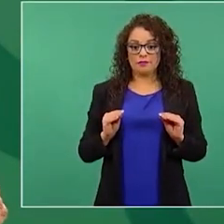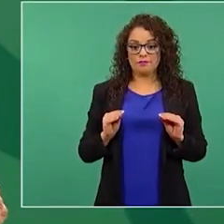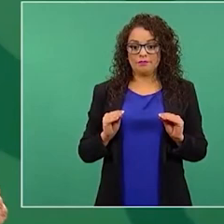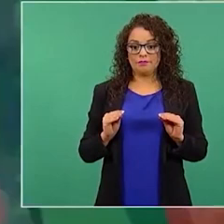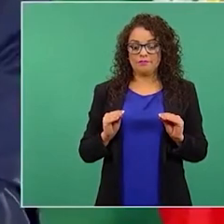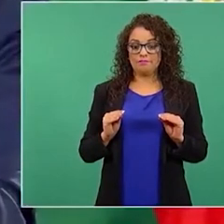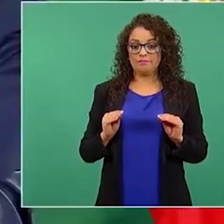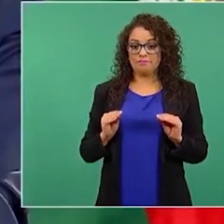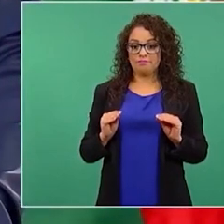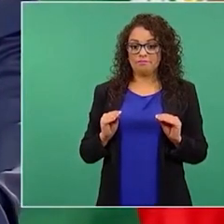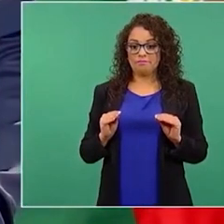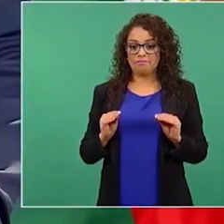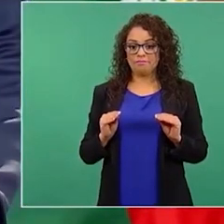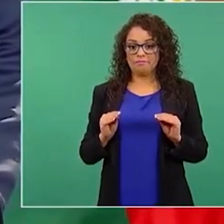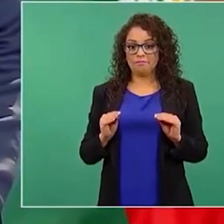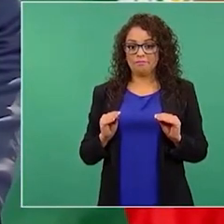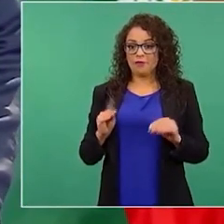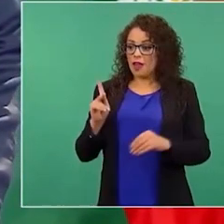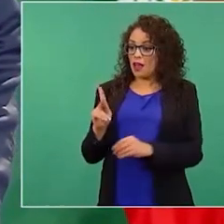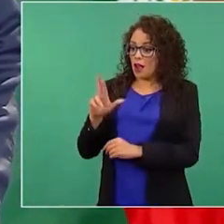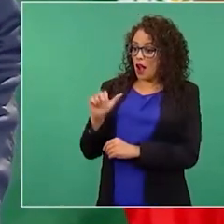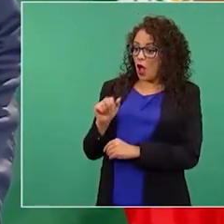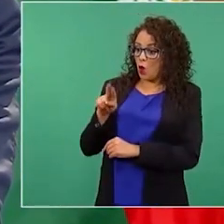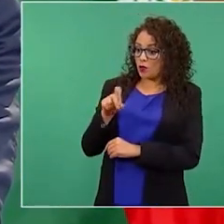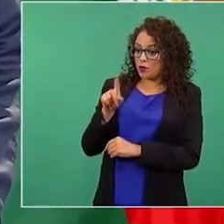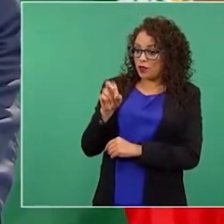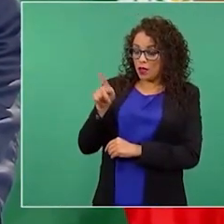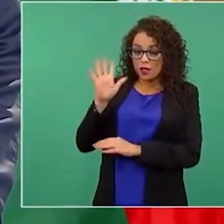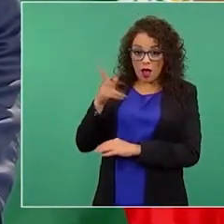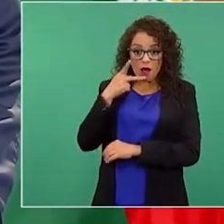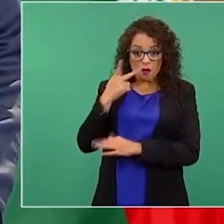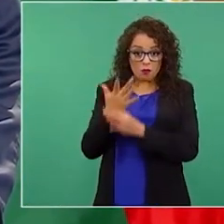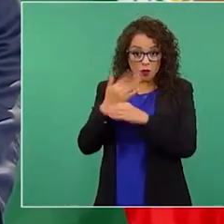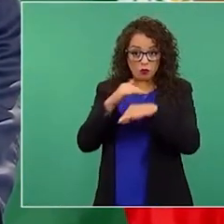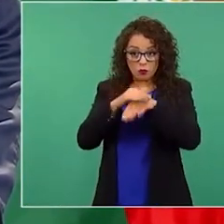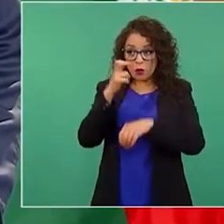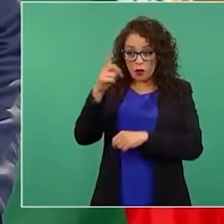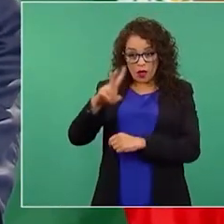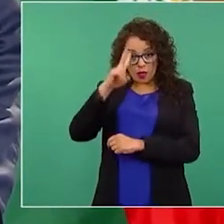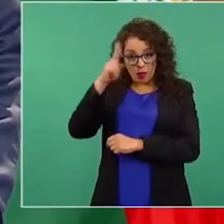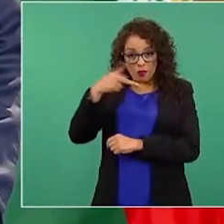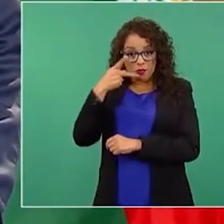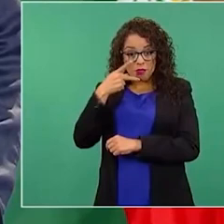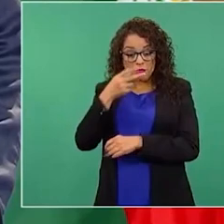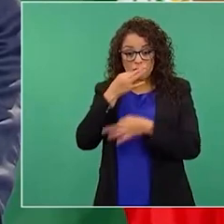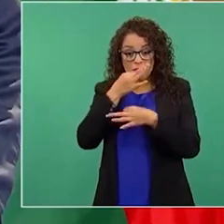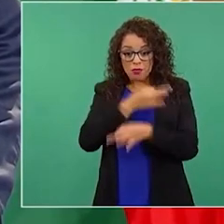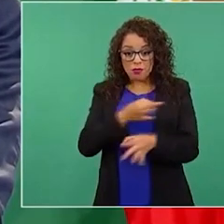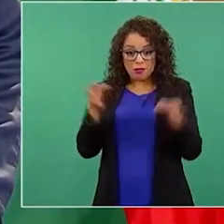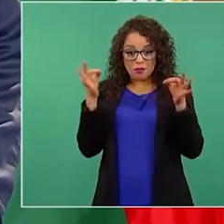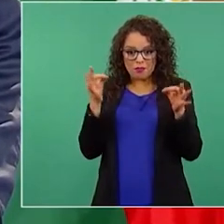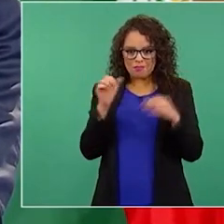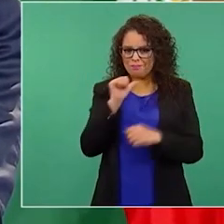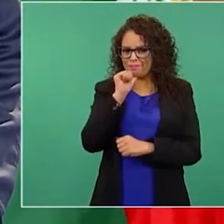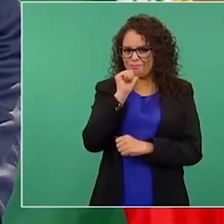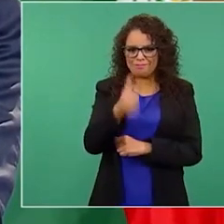esta amenaza autoritaria de hacer listas negras, ni de Aguilar Camín,